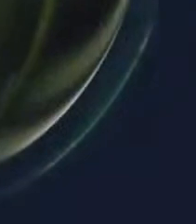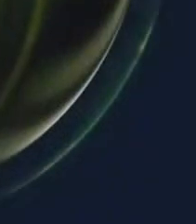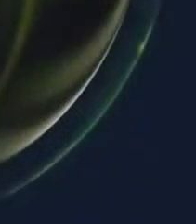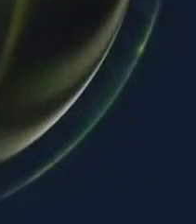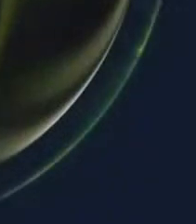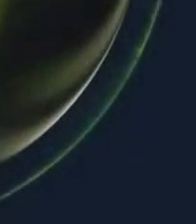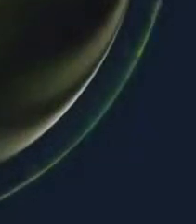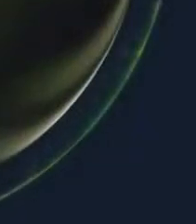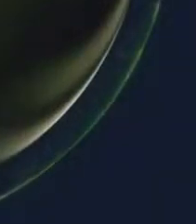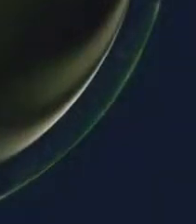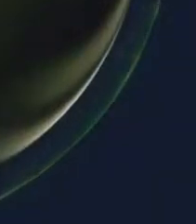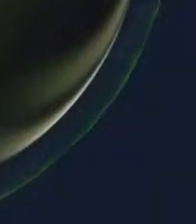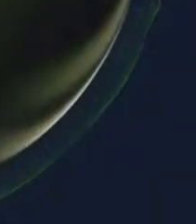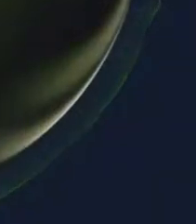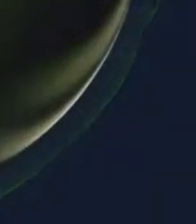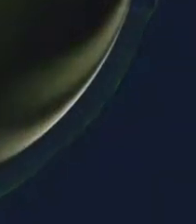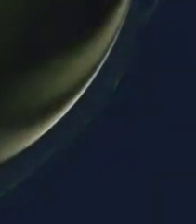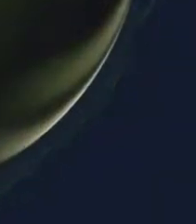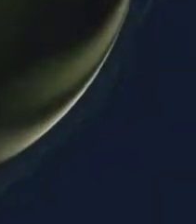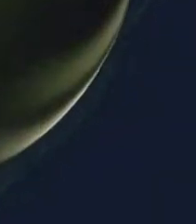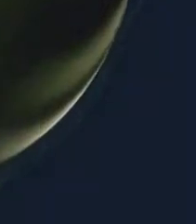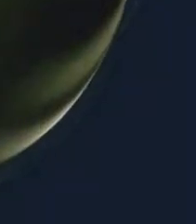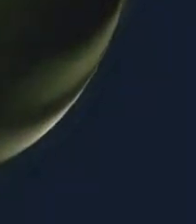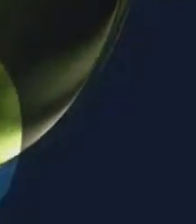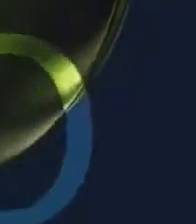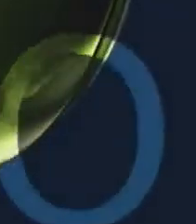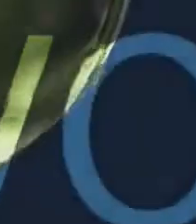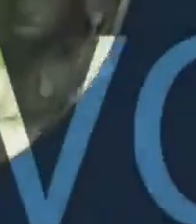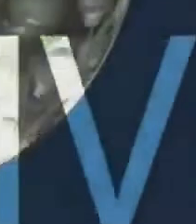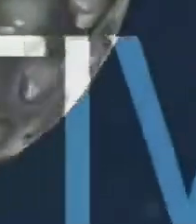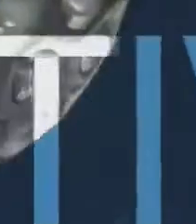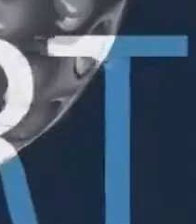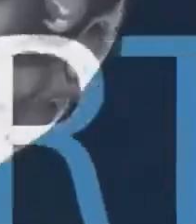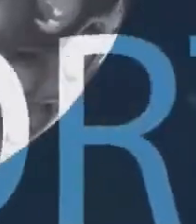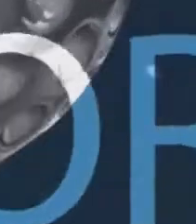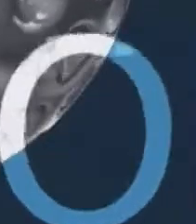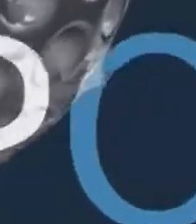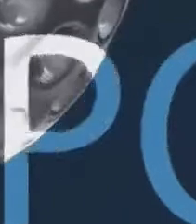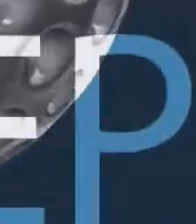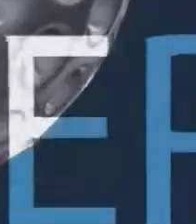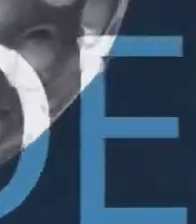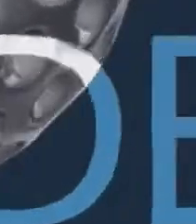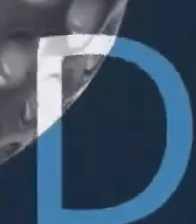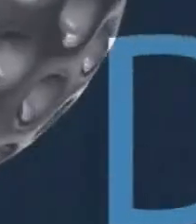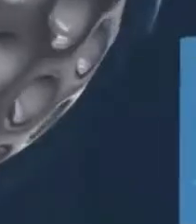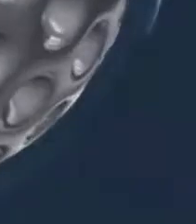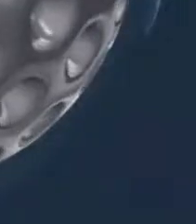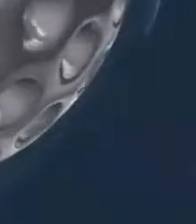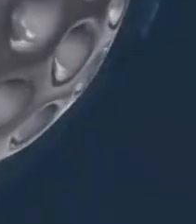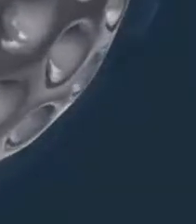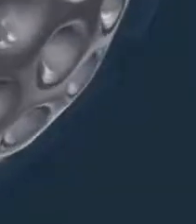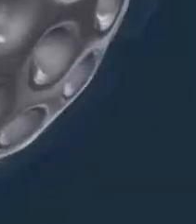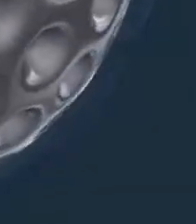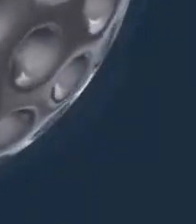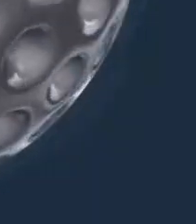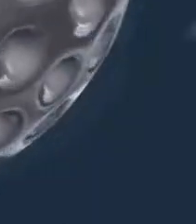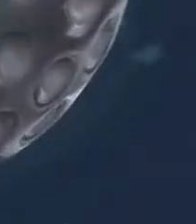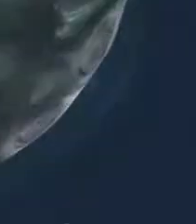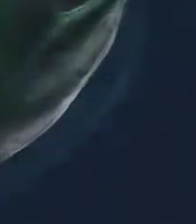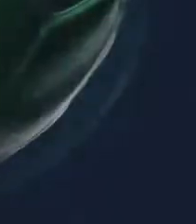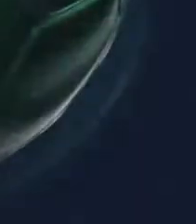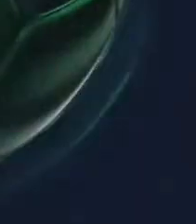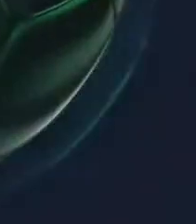Nuestra patinado Hendiduras a los lados Para diferenciarlas Las de oro Tienen una De plata dos Y las de bronce Tres hendiduras